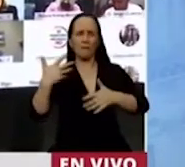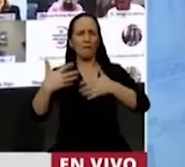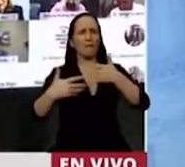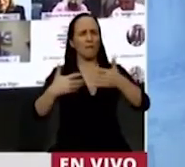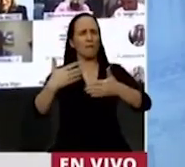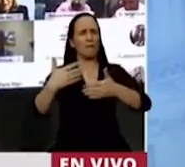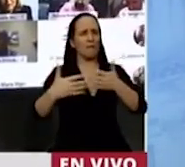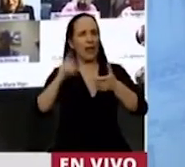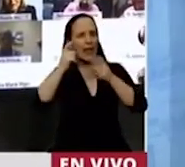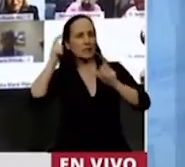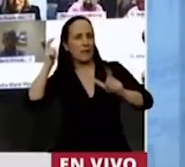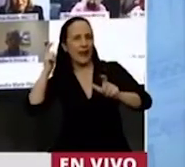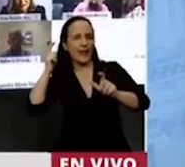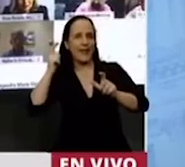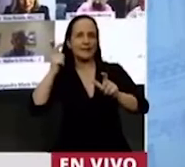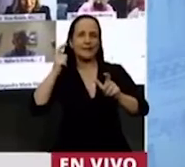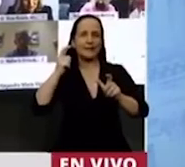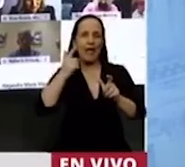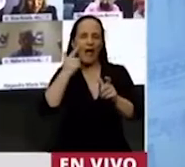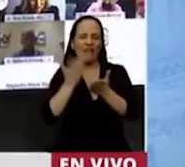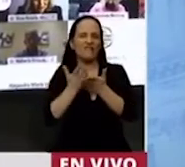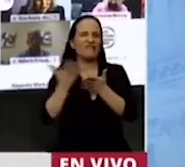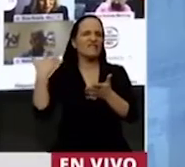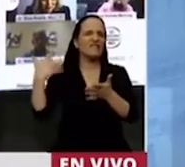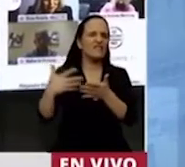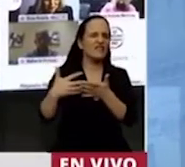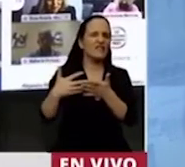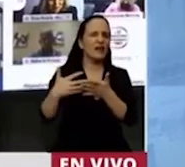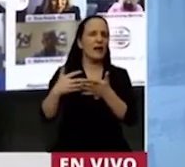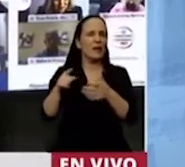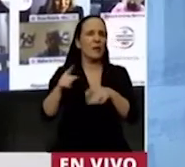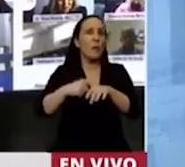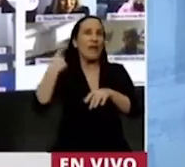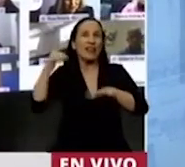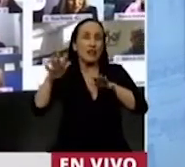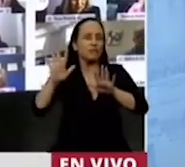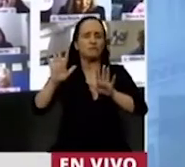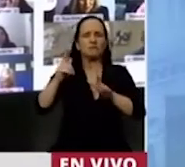experiencia, analiza las cosas a la distancia y las saca del momento.